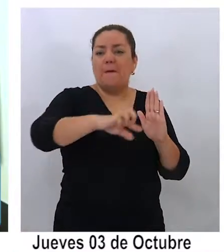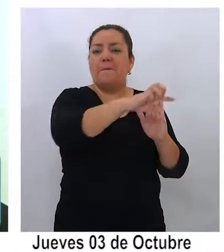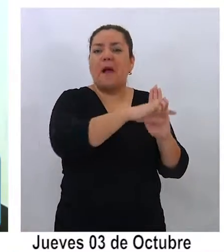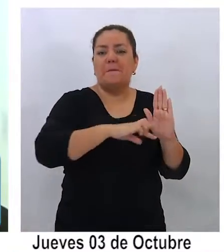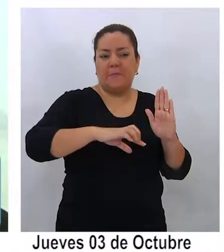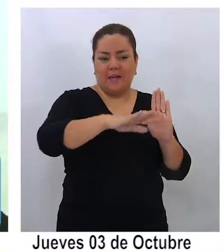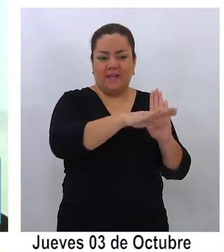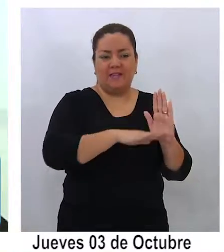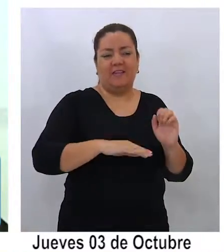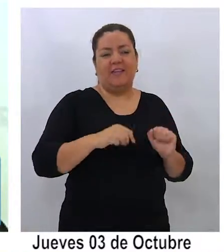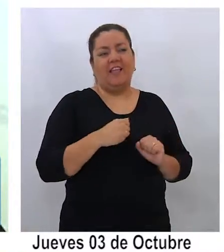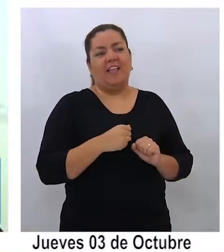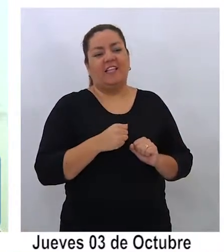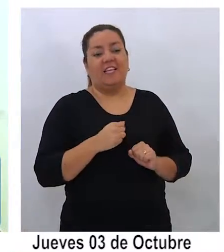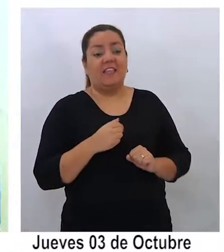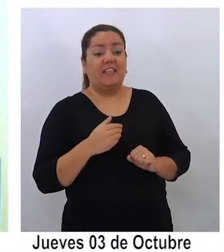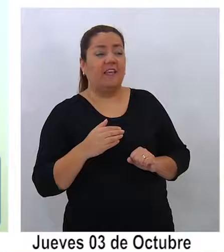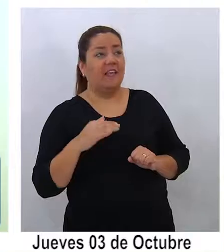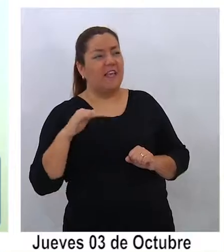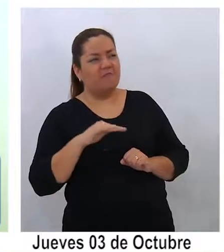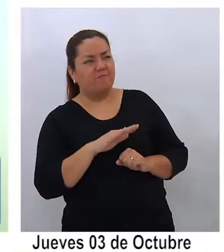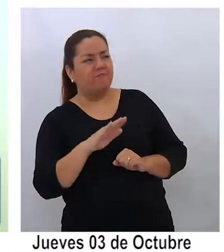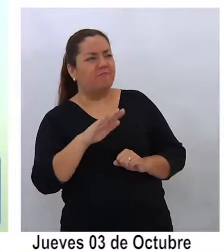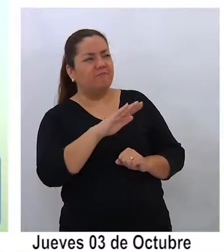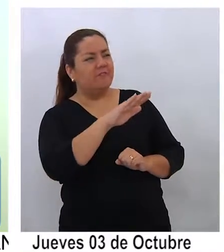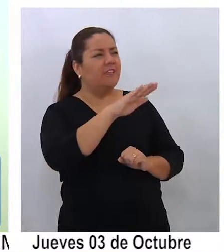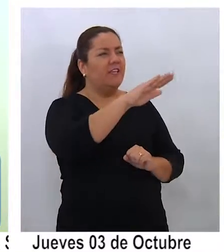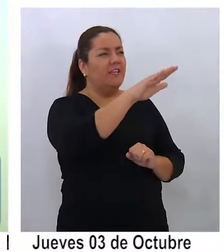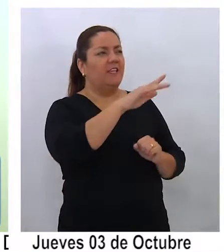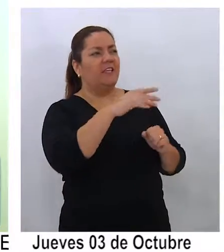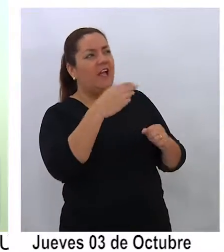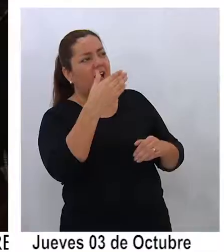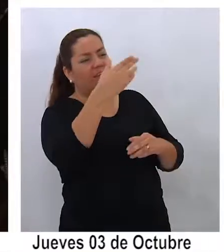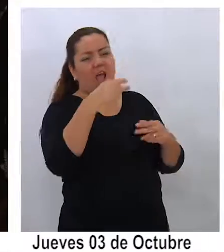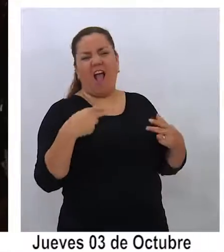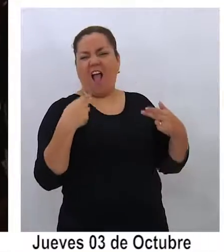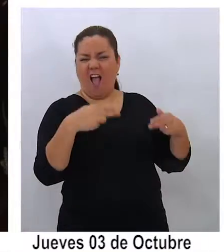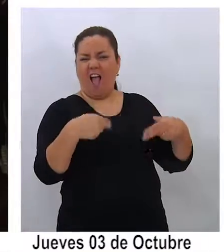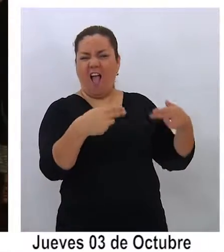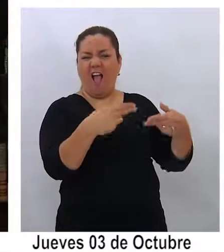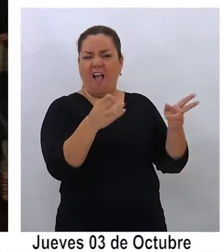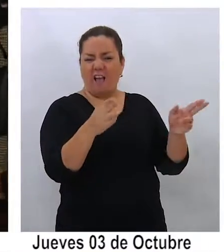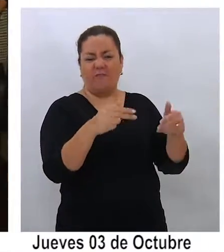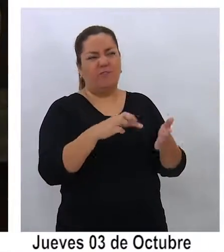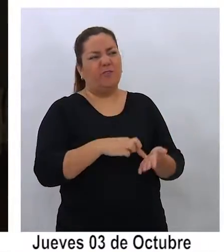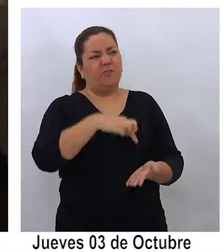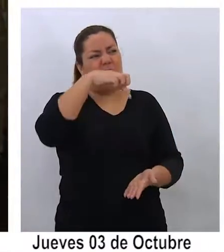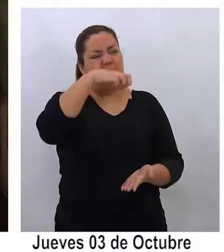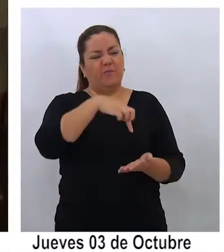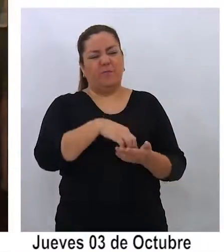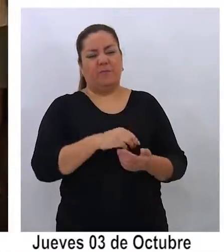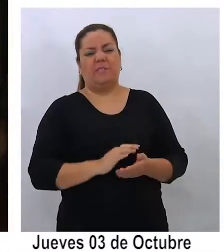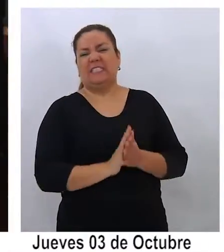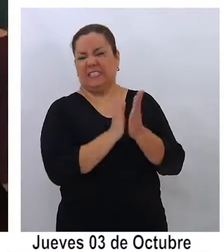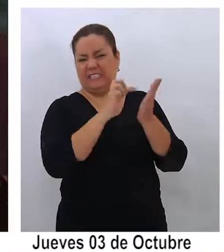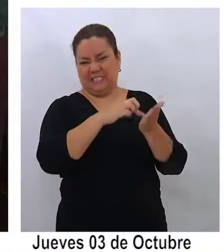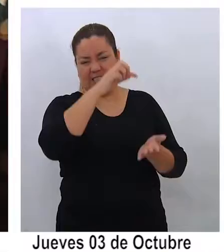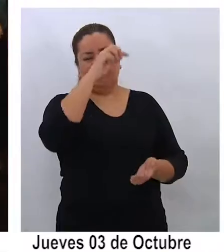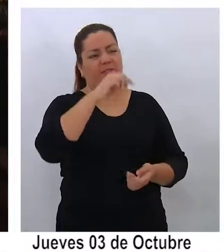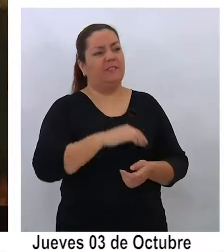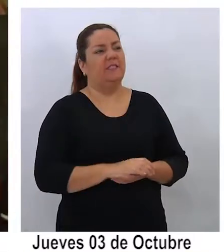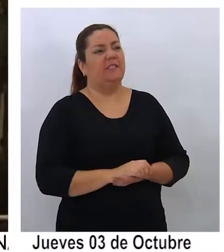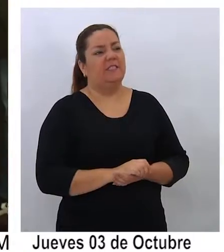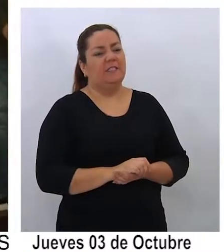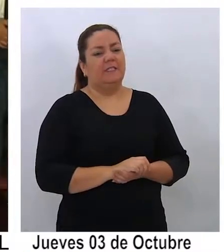Es cosa de subir para allá y recorrer las salitreras. Quienes bien conocen al expositor son